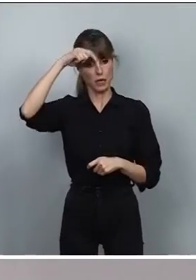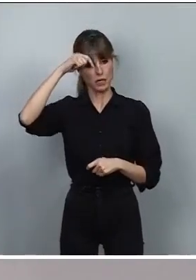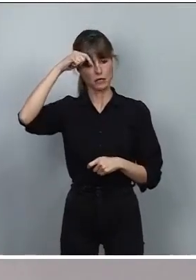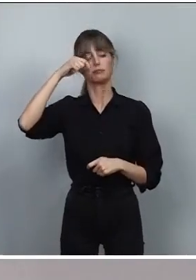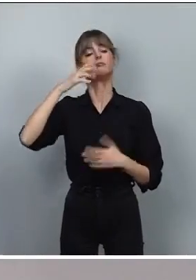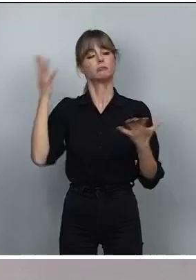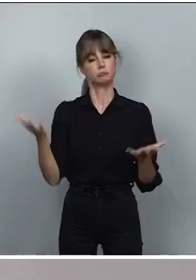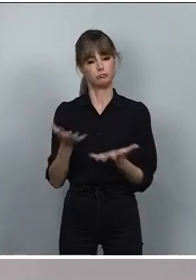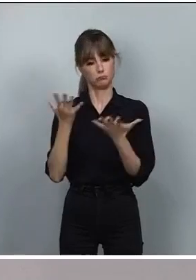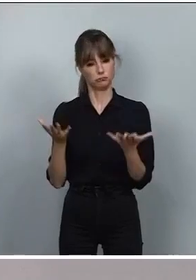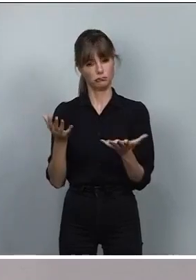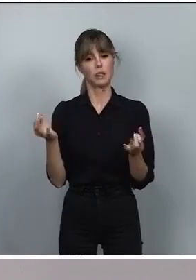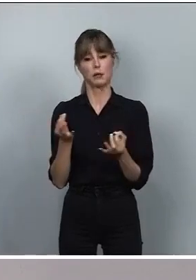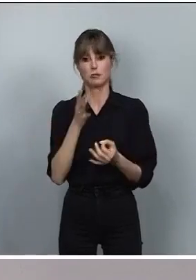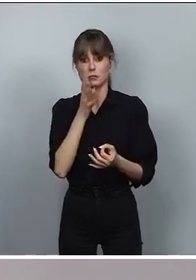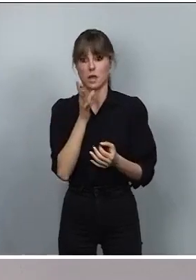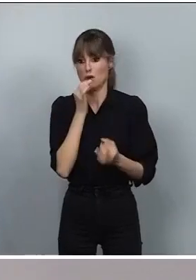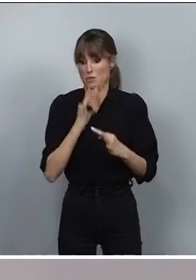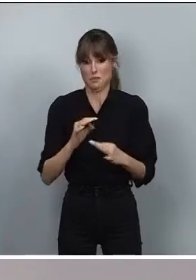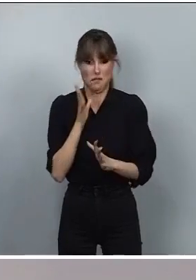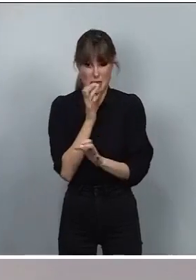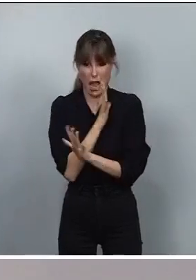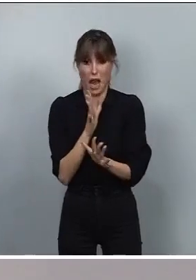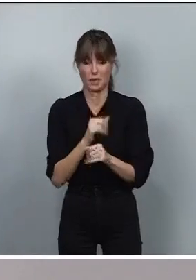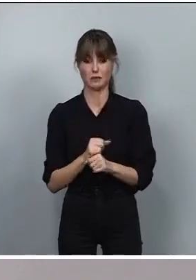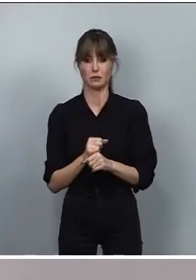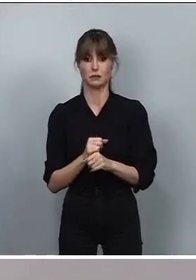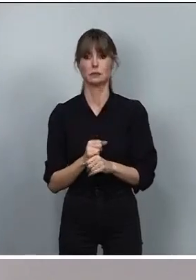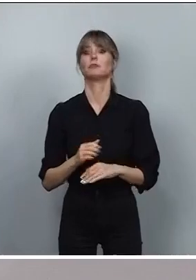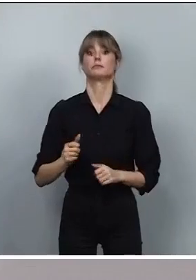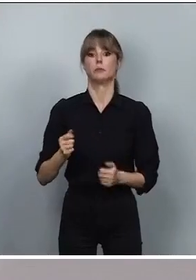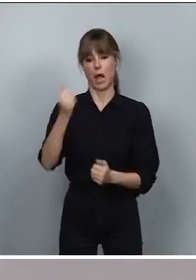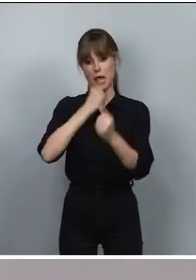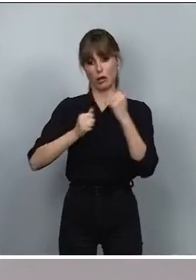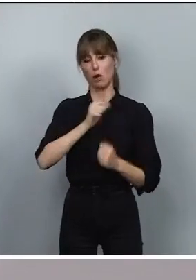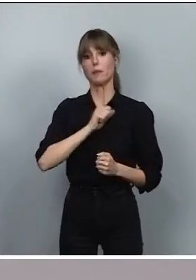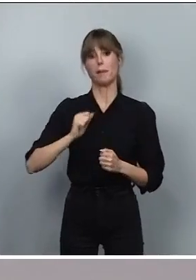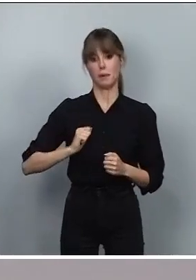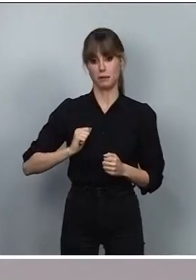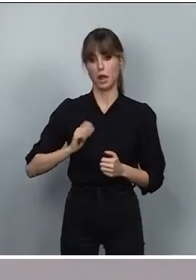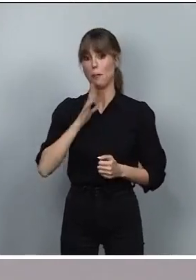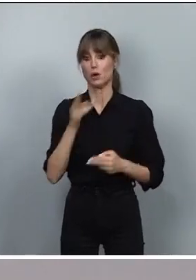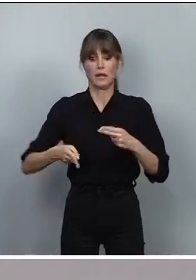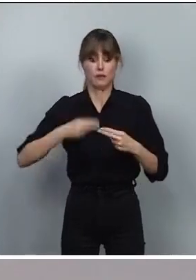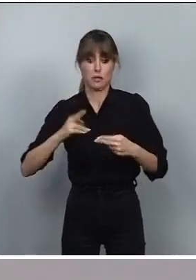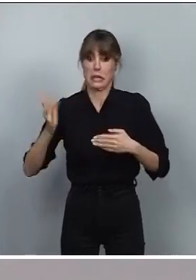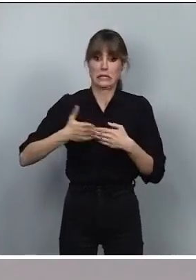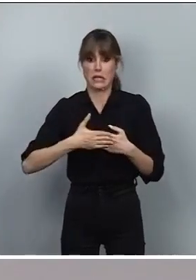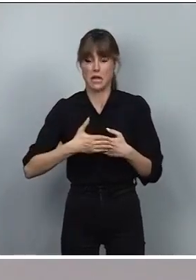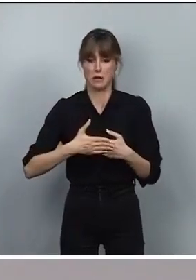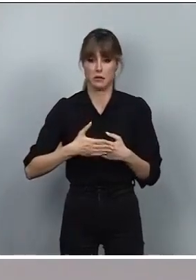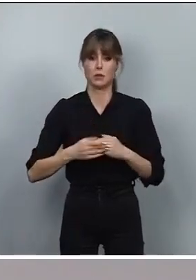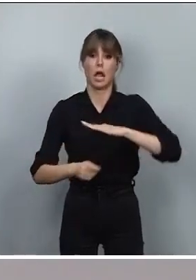está totalmente bajo caído, que era nuestro primer sostén de economía privada después del cierre hermético de frontera, como antes le he dicho, de